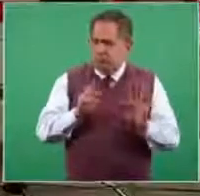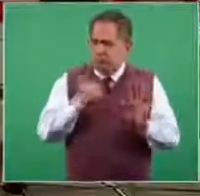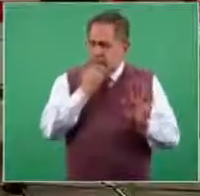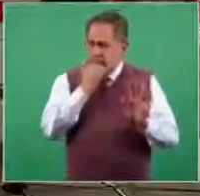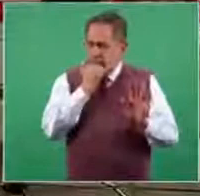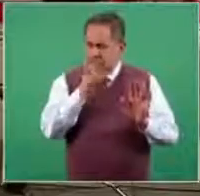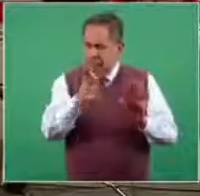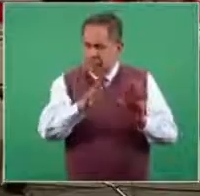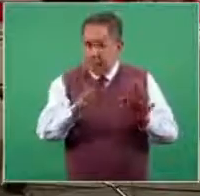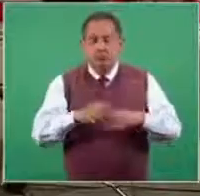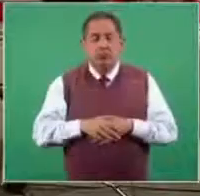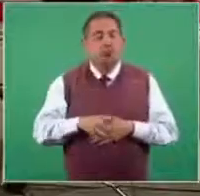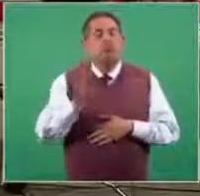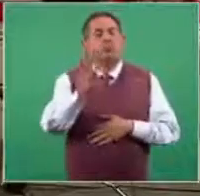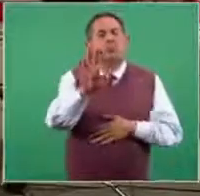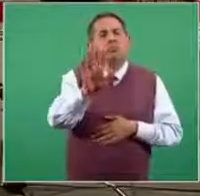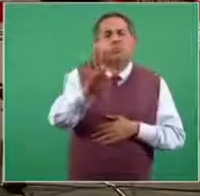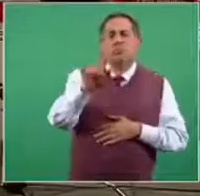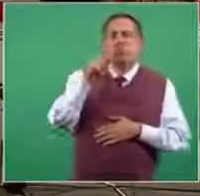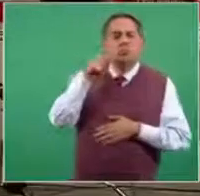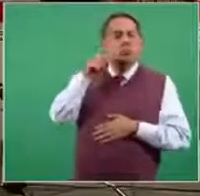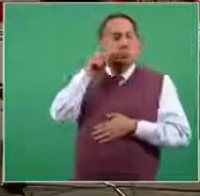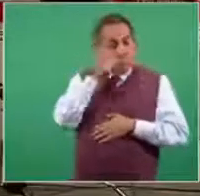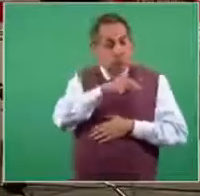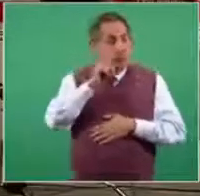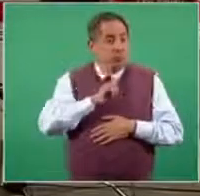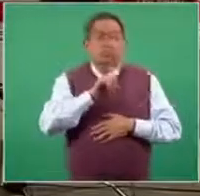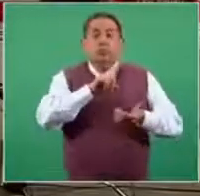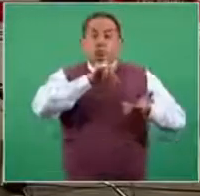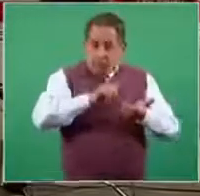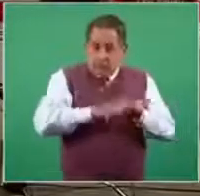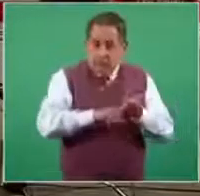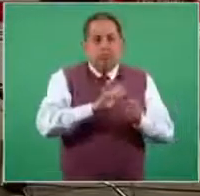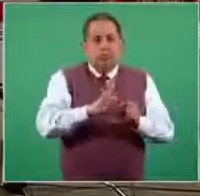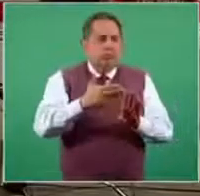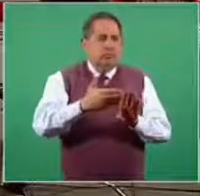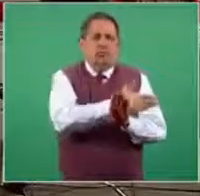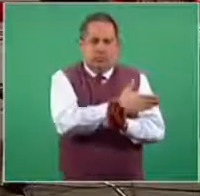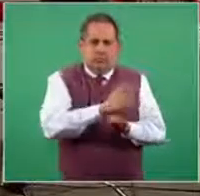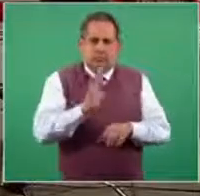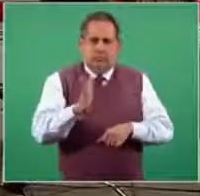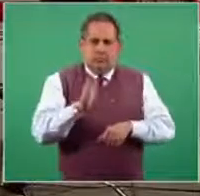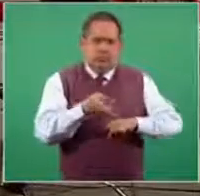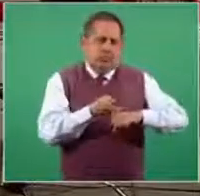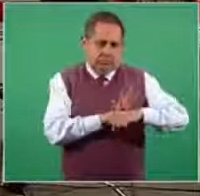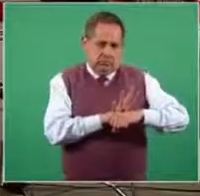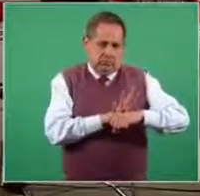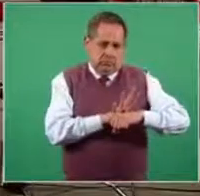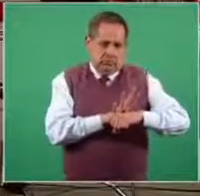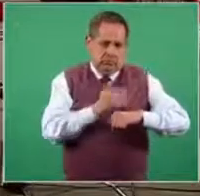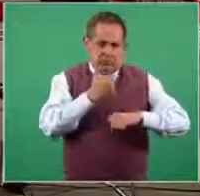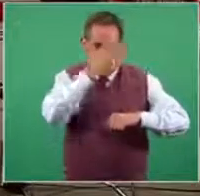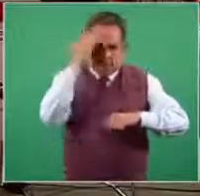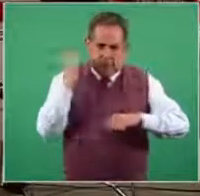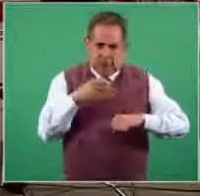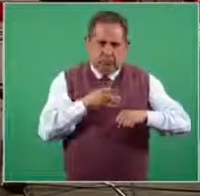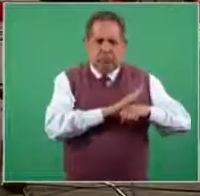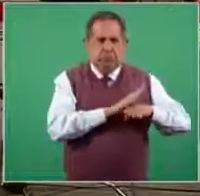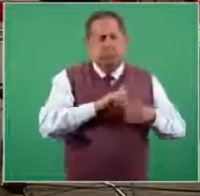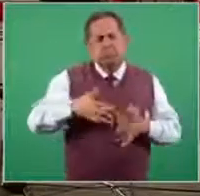refiere? Ella estaba infectada, no sabían. Ella ya estaba infectada, no sabían. Estaba en un periodo